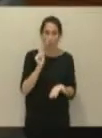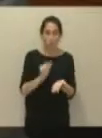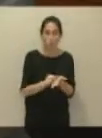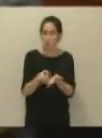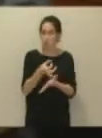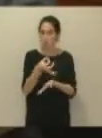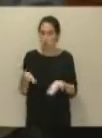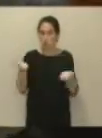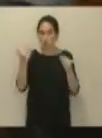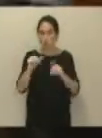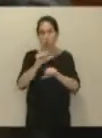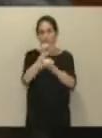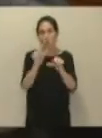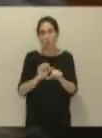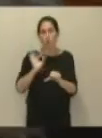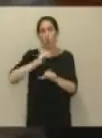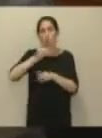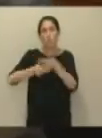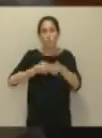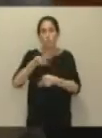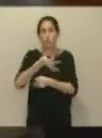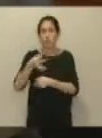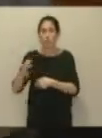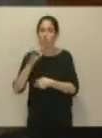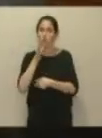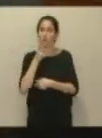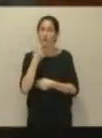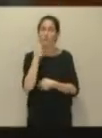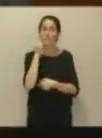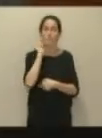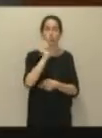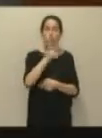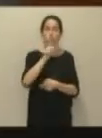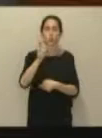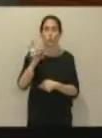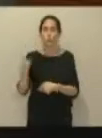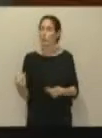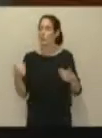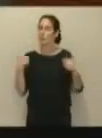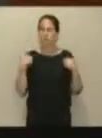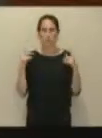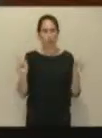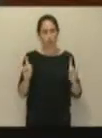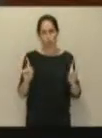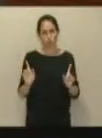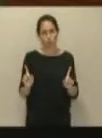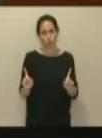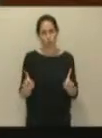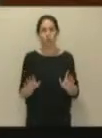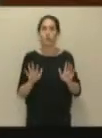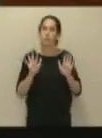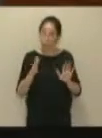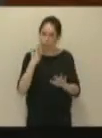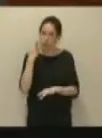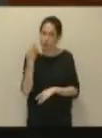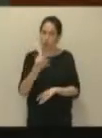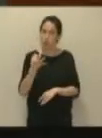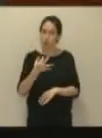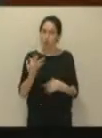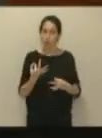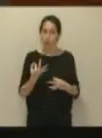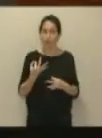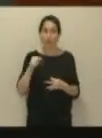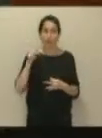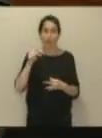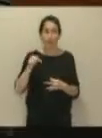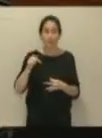momento, ni el método, ni el procedimiento para determinar quiénes son los responsables. Pero sí es verdad que esto ha